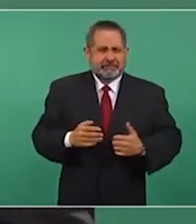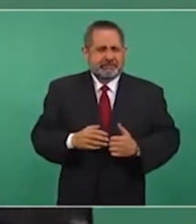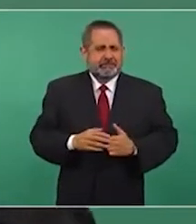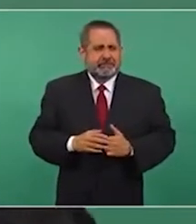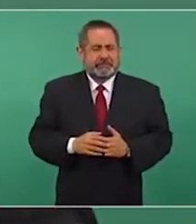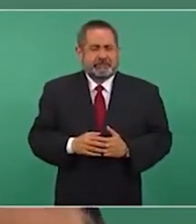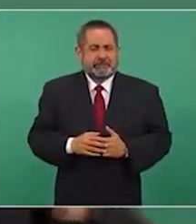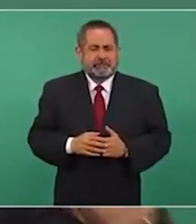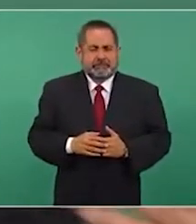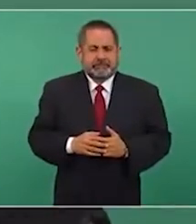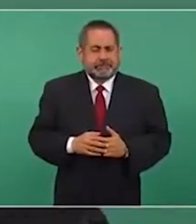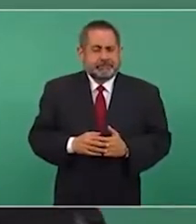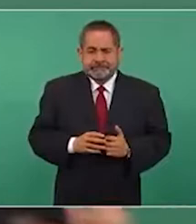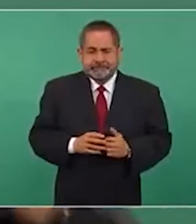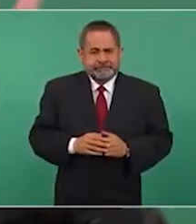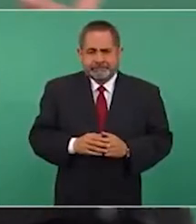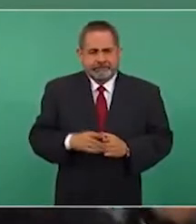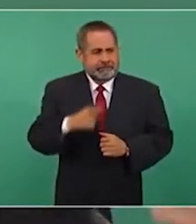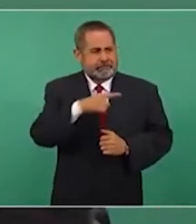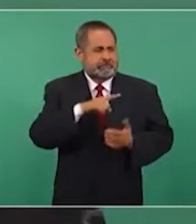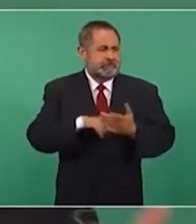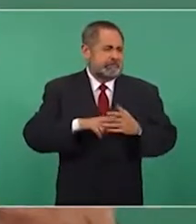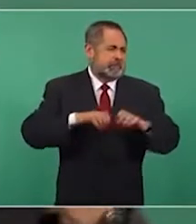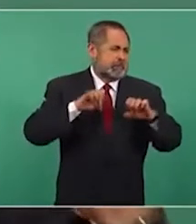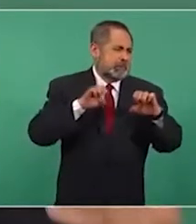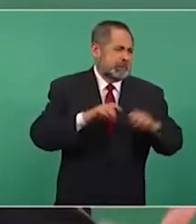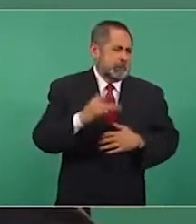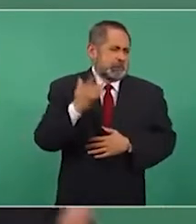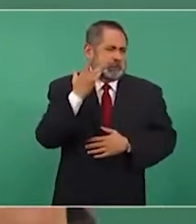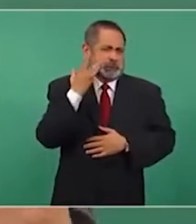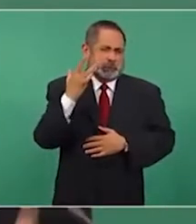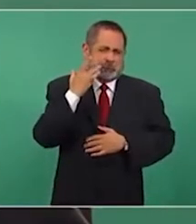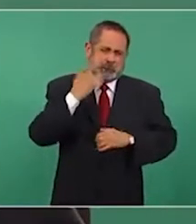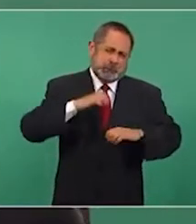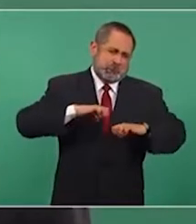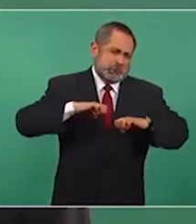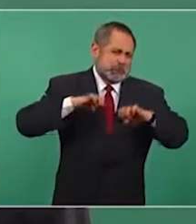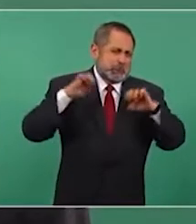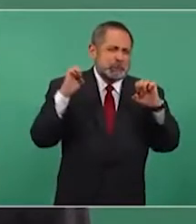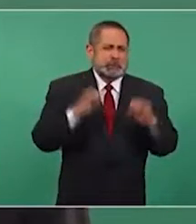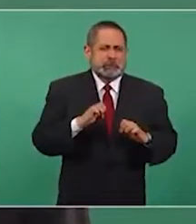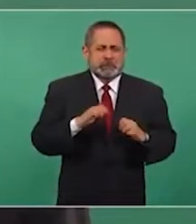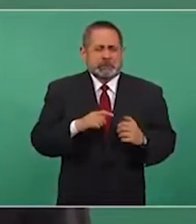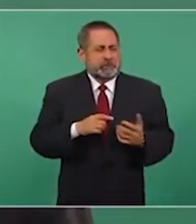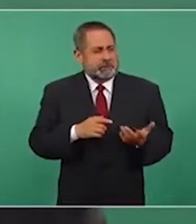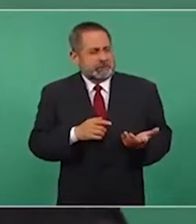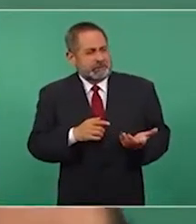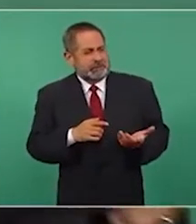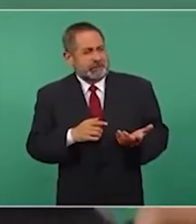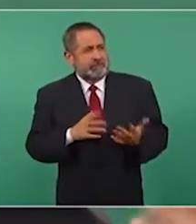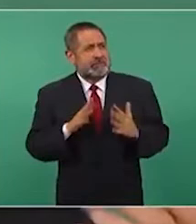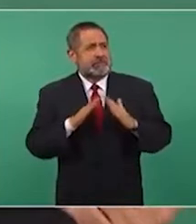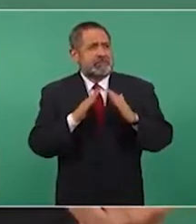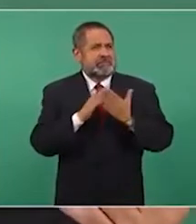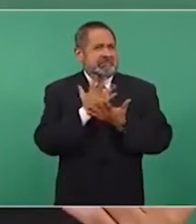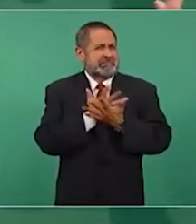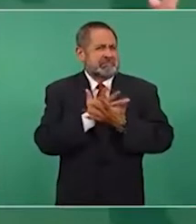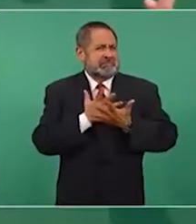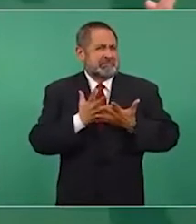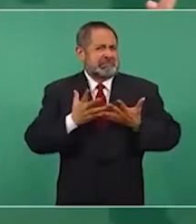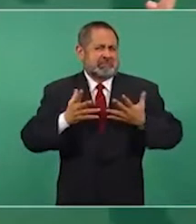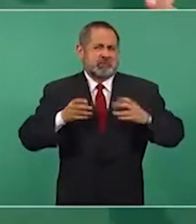y lujos, residencias